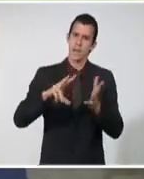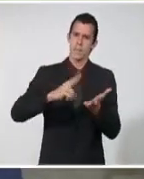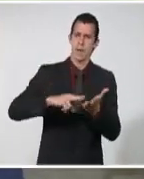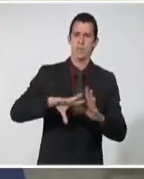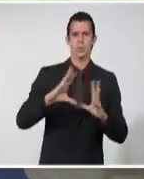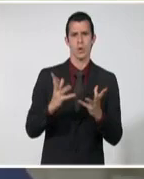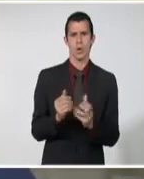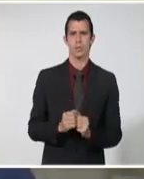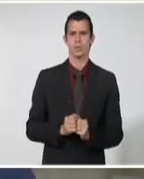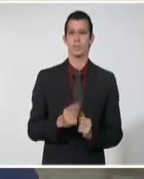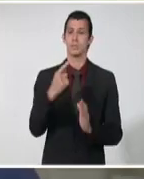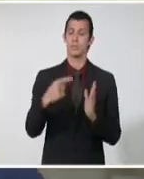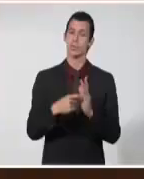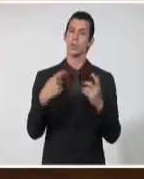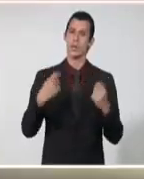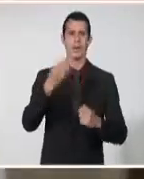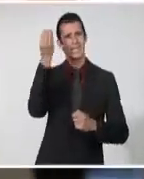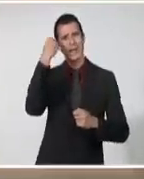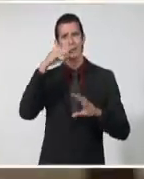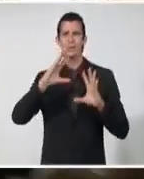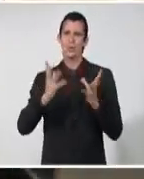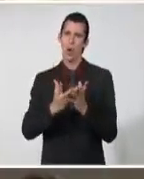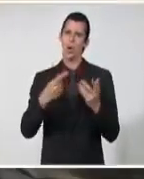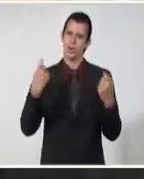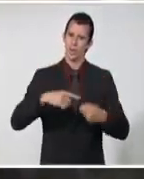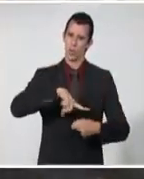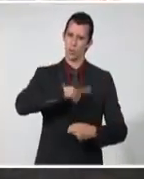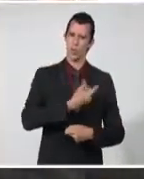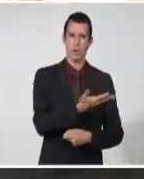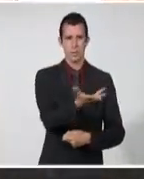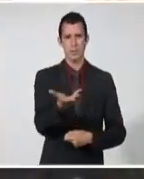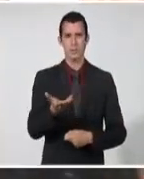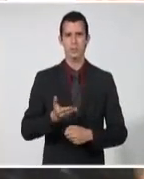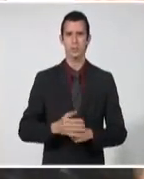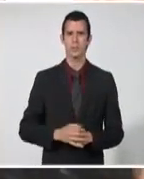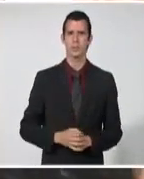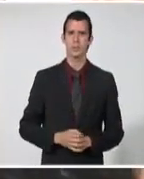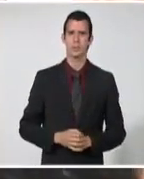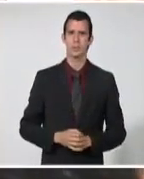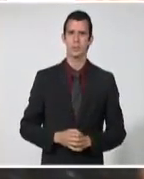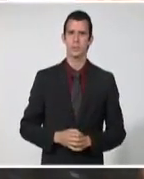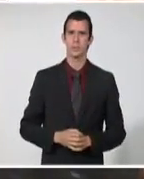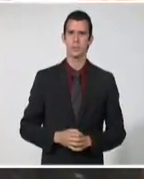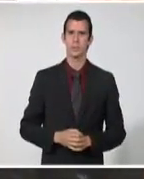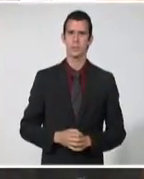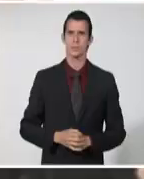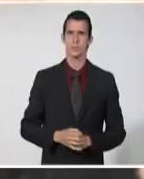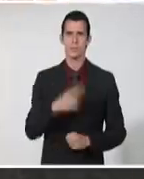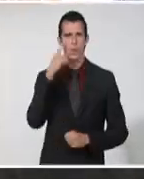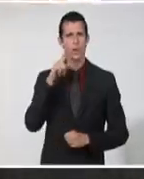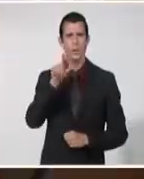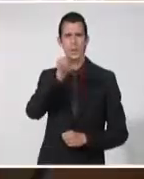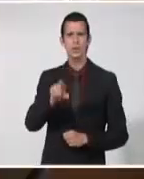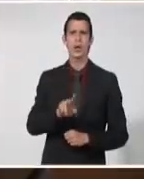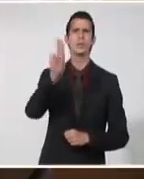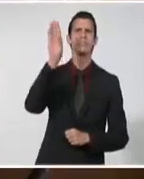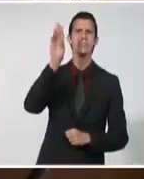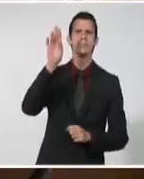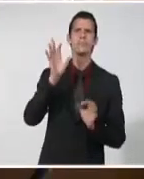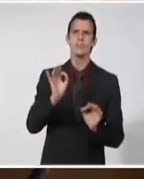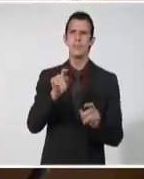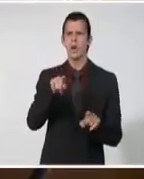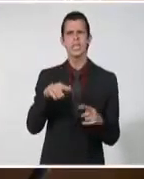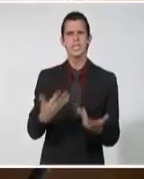impone la cultura y el conocimiento. La comisión aprobó el proyecto de dictamen, que evaluó el cumplimiento de la